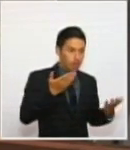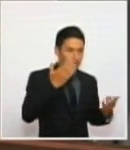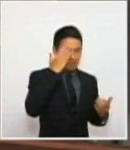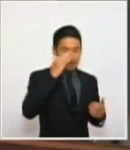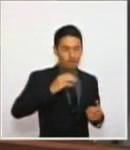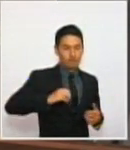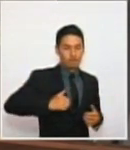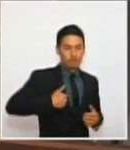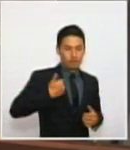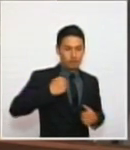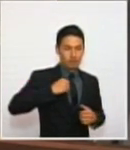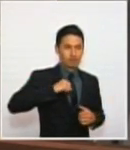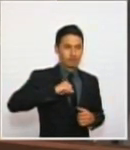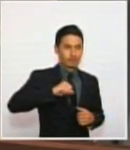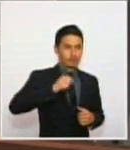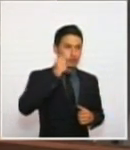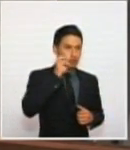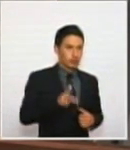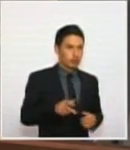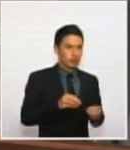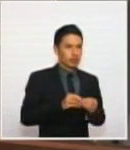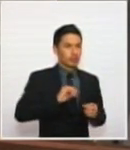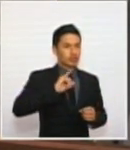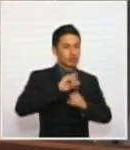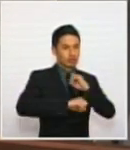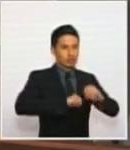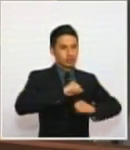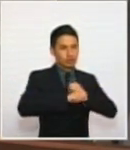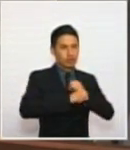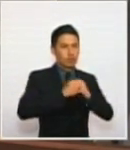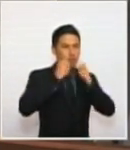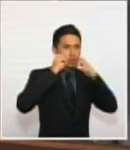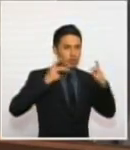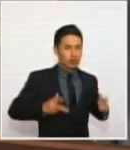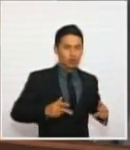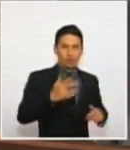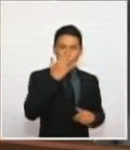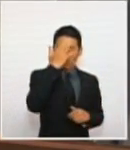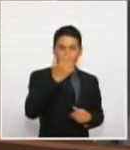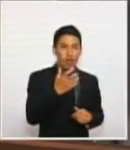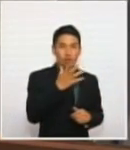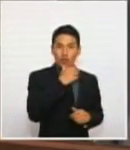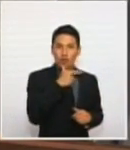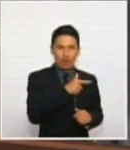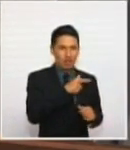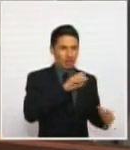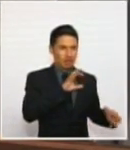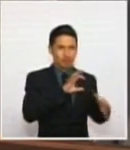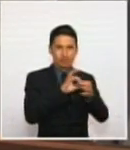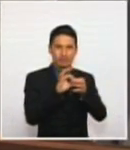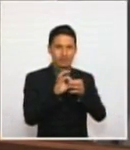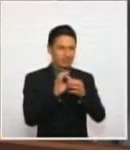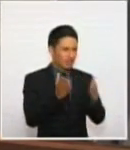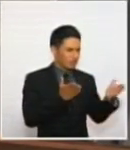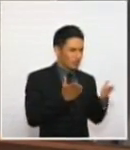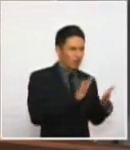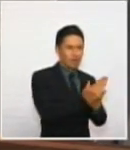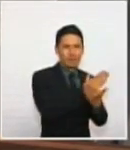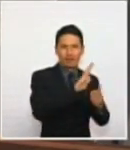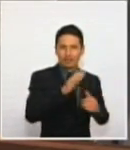derechos humanos y violaciones al derecho internacional humanitario, porque no tienen relación con el servicio.